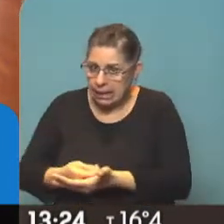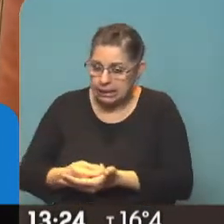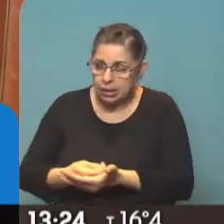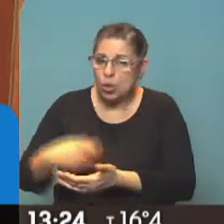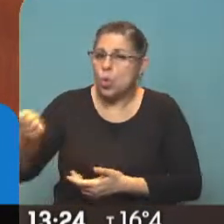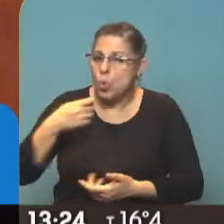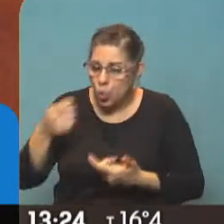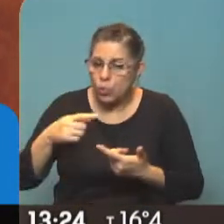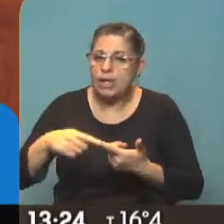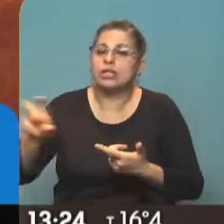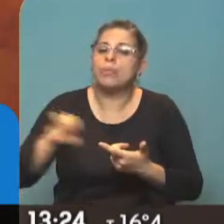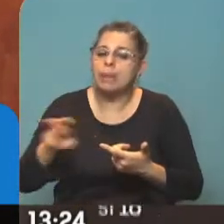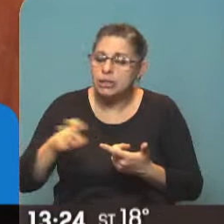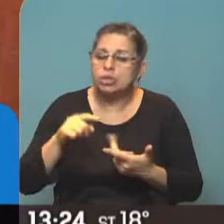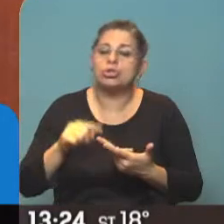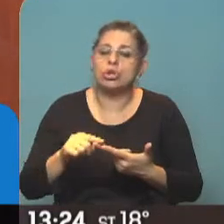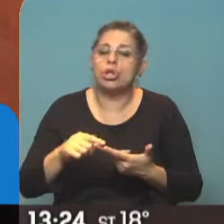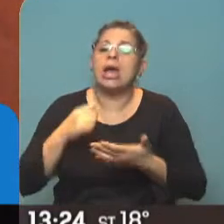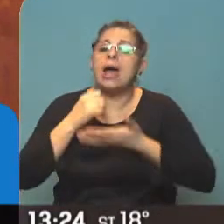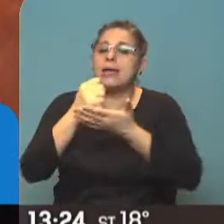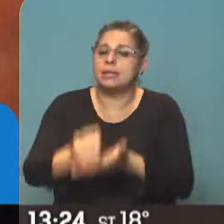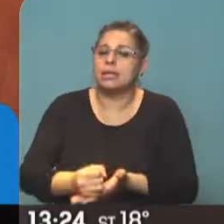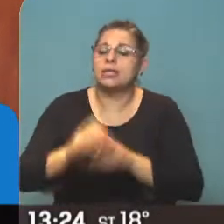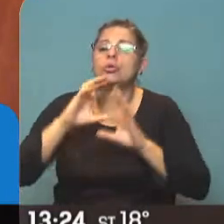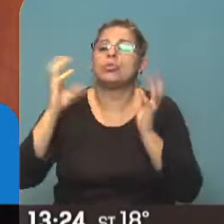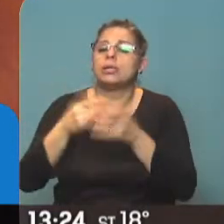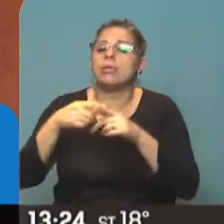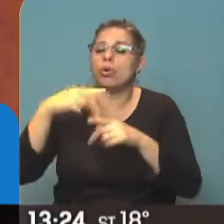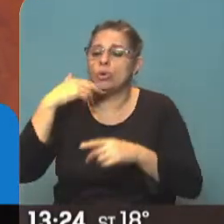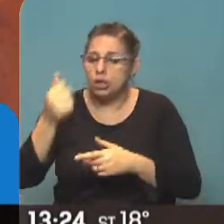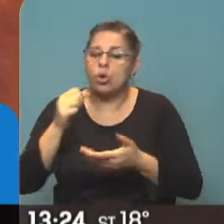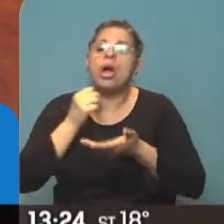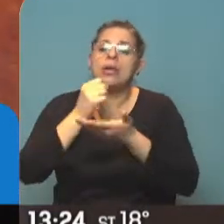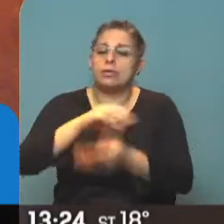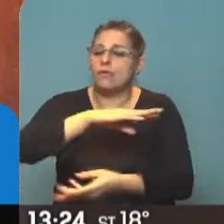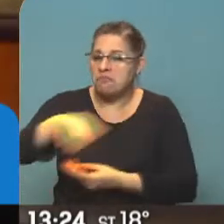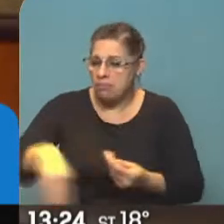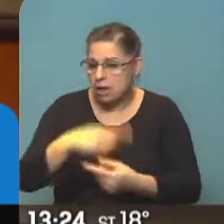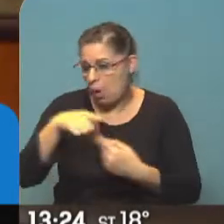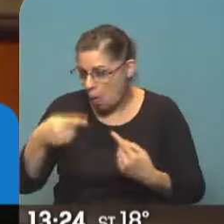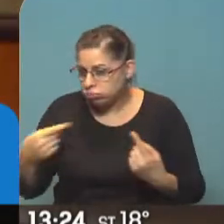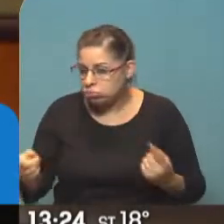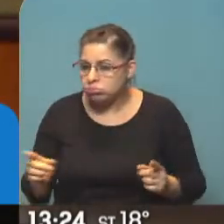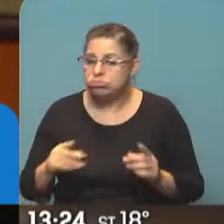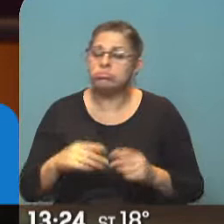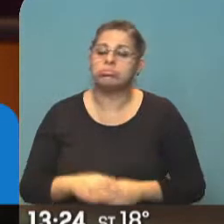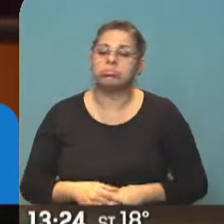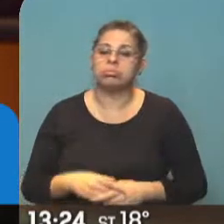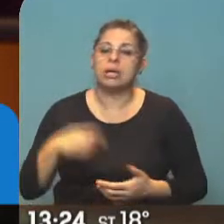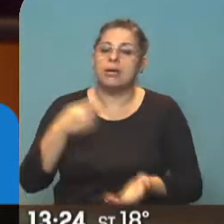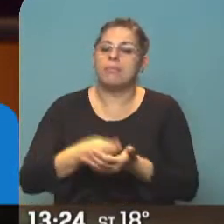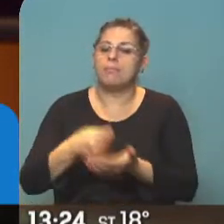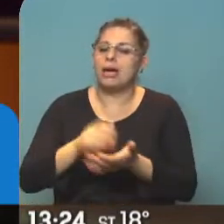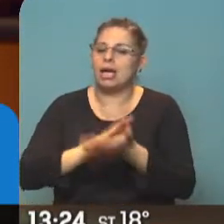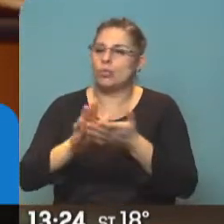sea las jubilaciones, las pensiones, las asignaciones universal por hijo, las asignaciones familiares y otras prestaciones con nuestros nuevos